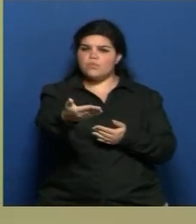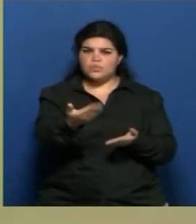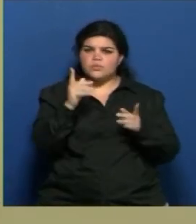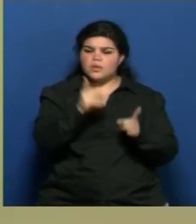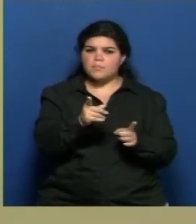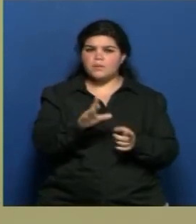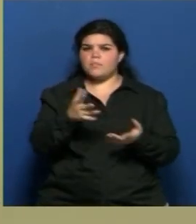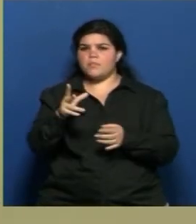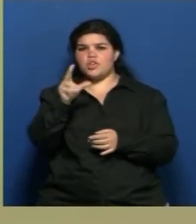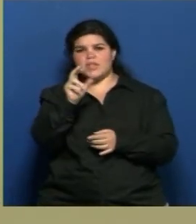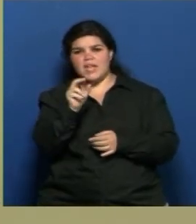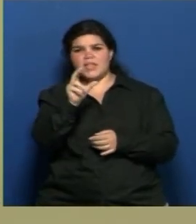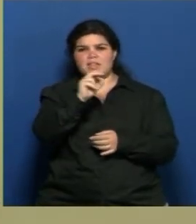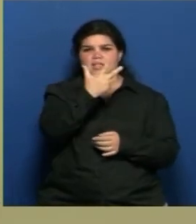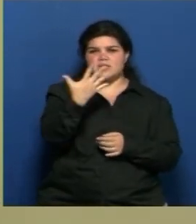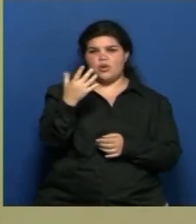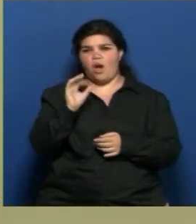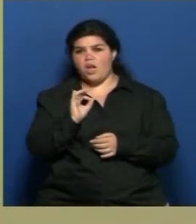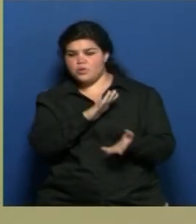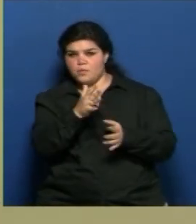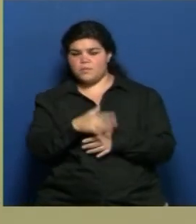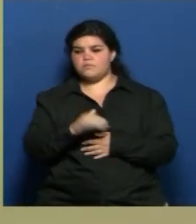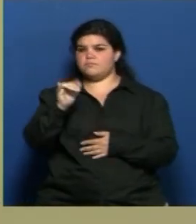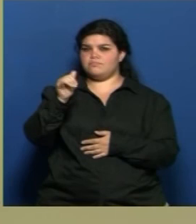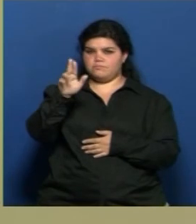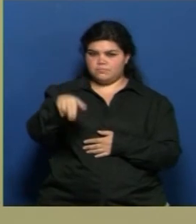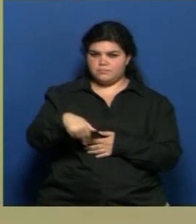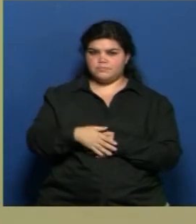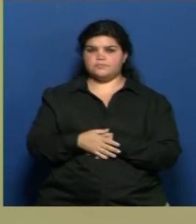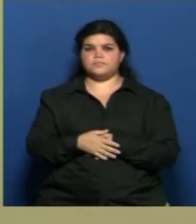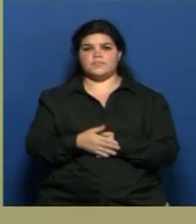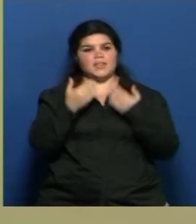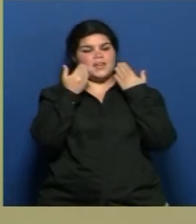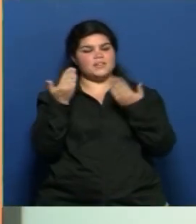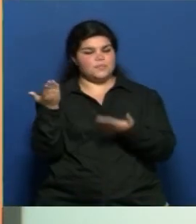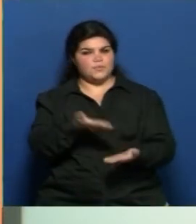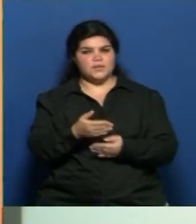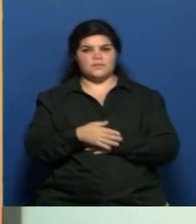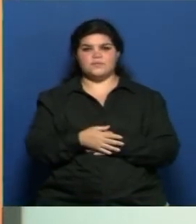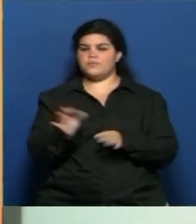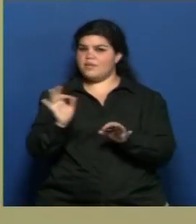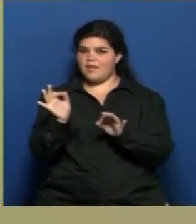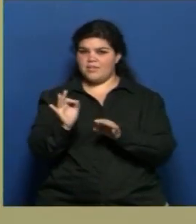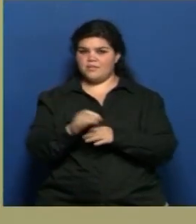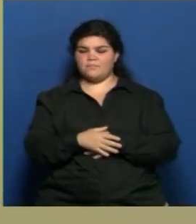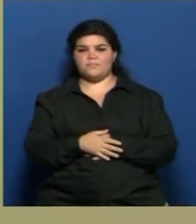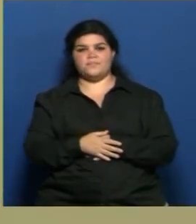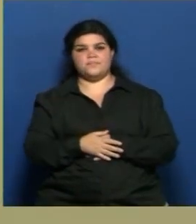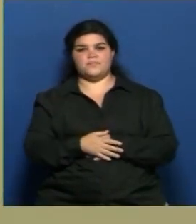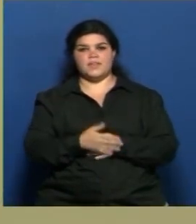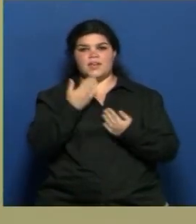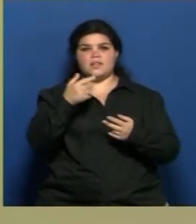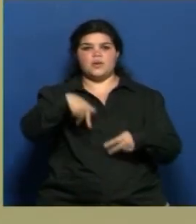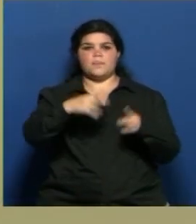habla de 30, 35 años, ¿no? Con respecto a la proyección de este plan. Exactamente. Marielina, gracias por venir. No, por nada. Al contrario. Gracias.